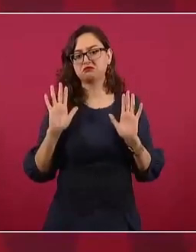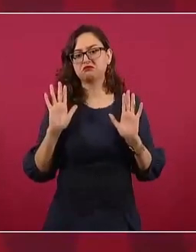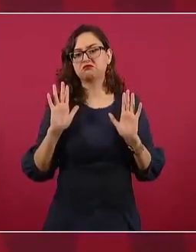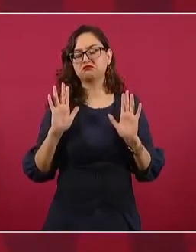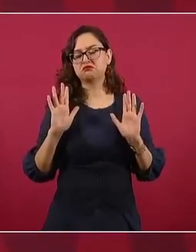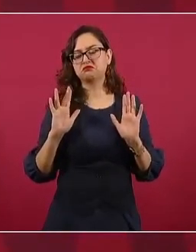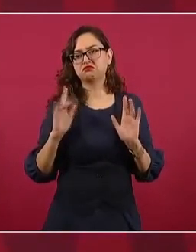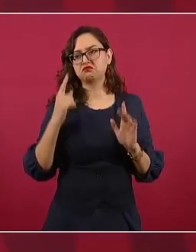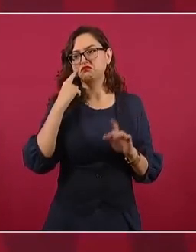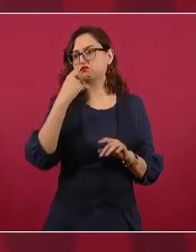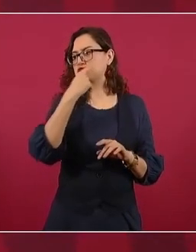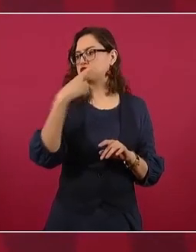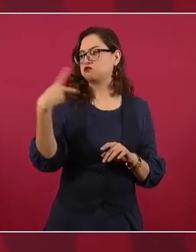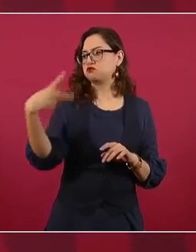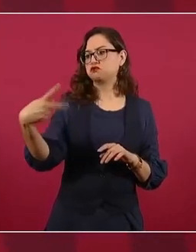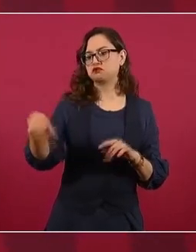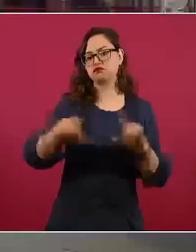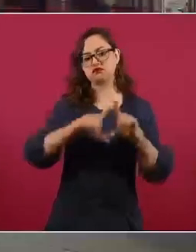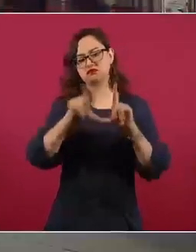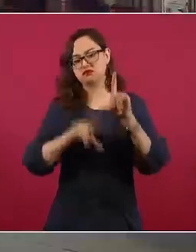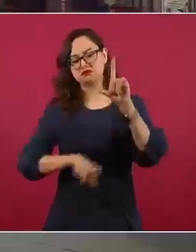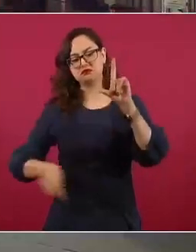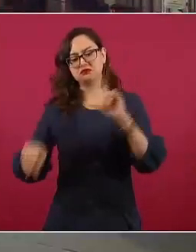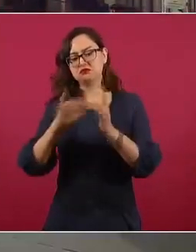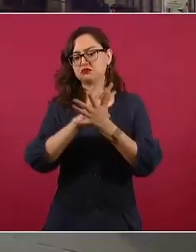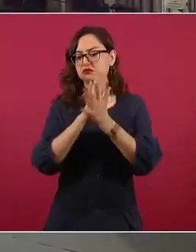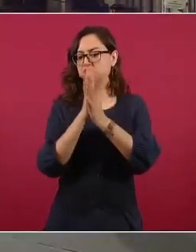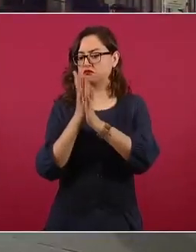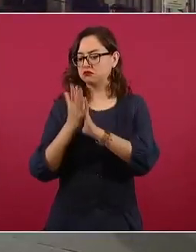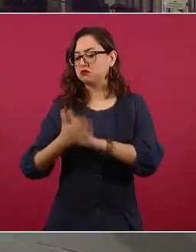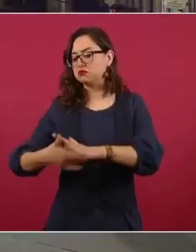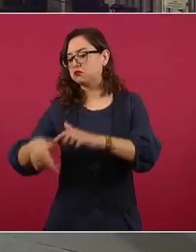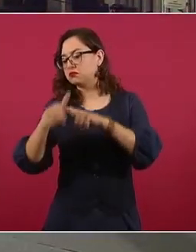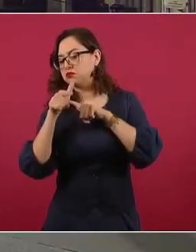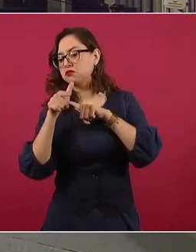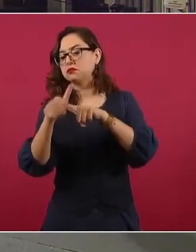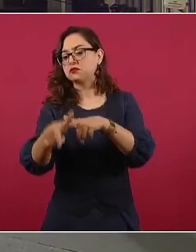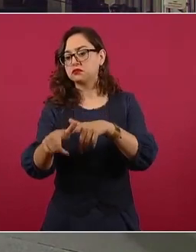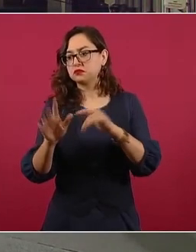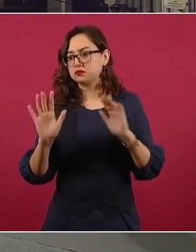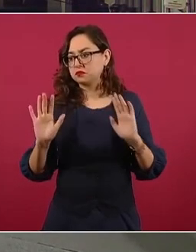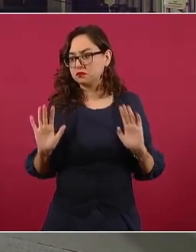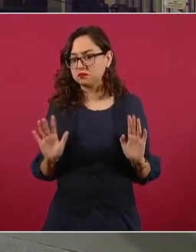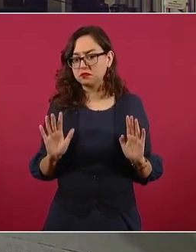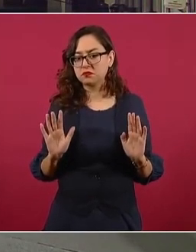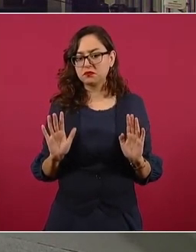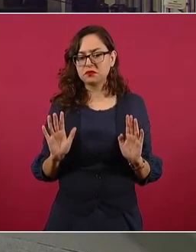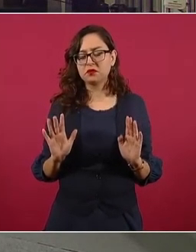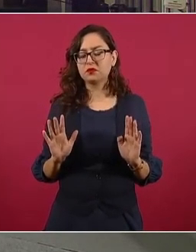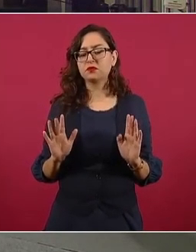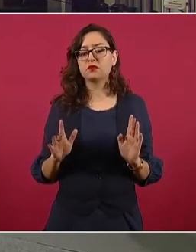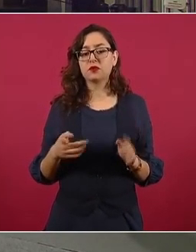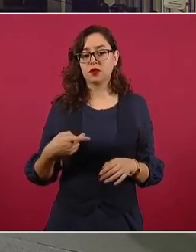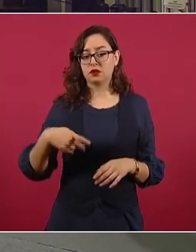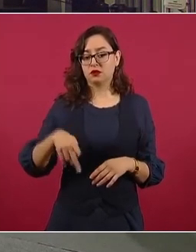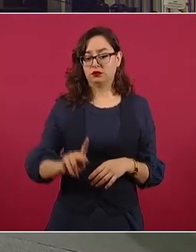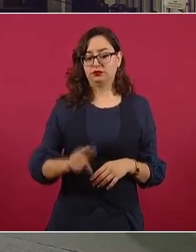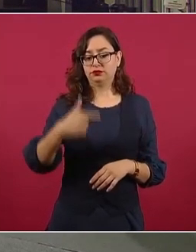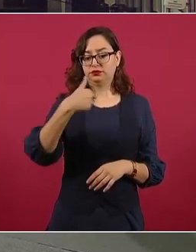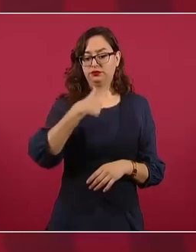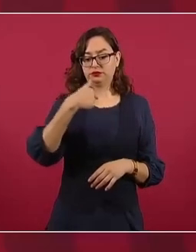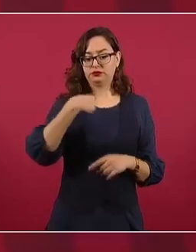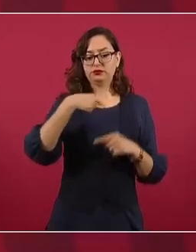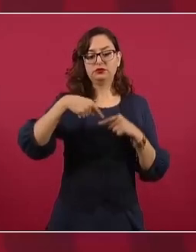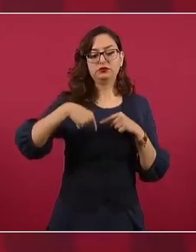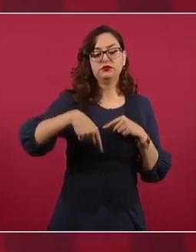transformación. De todas maneras, con los dos años que nos faltan, se van